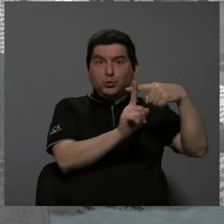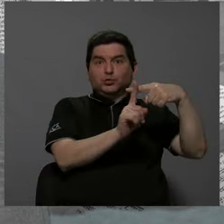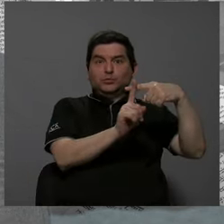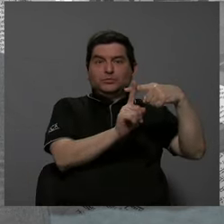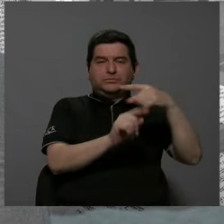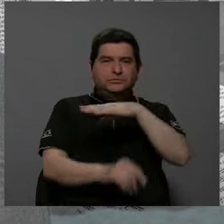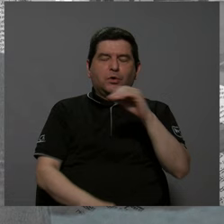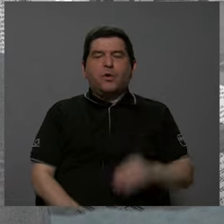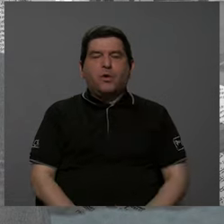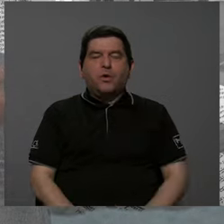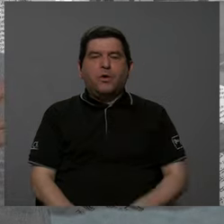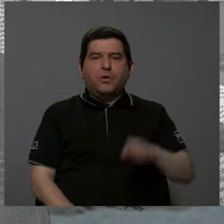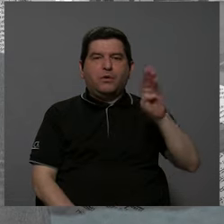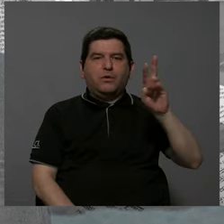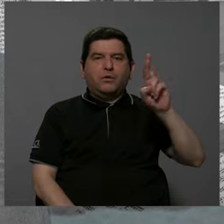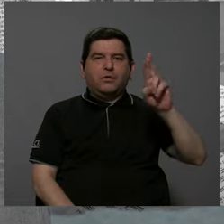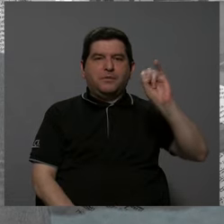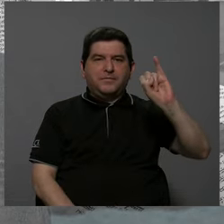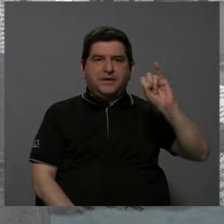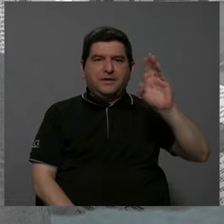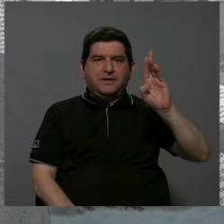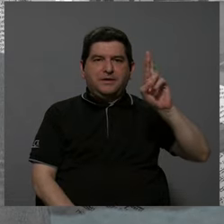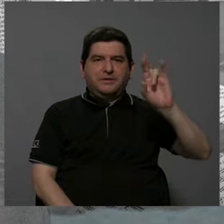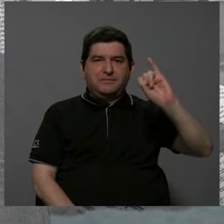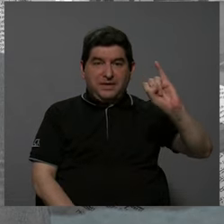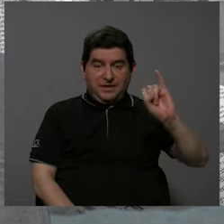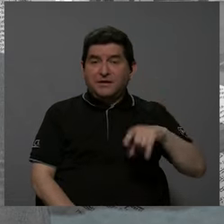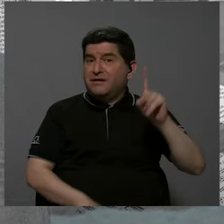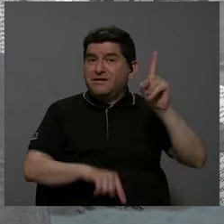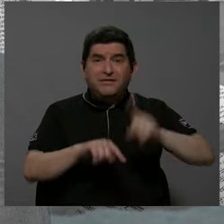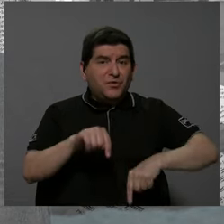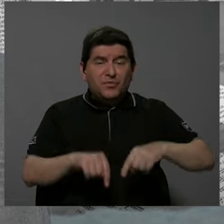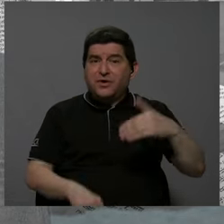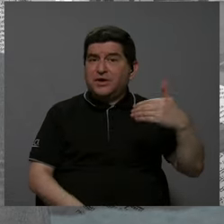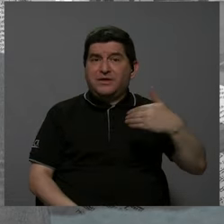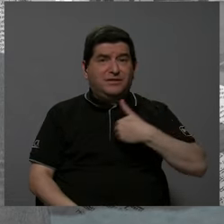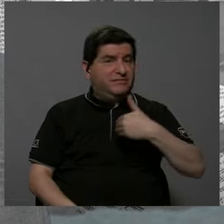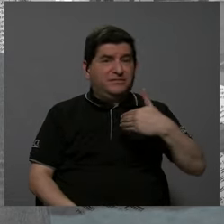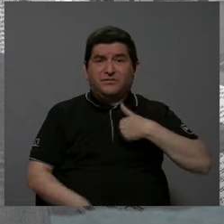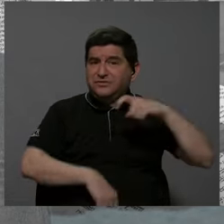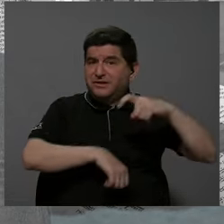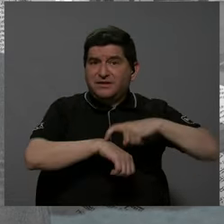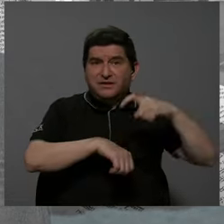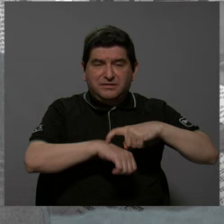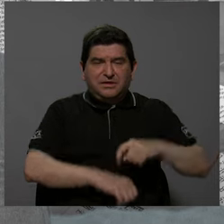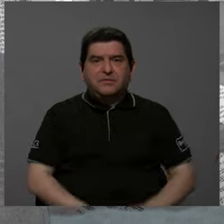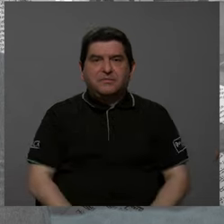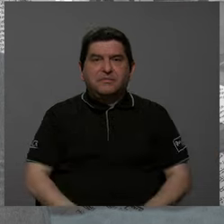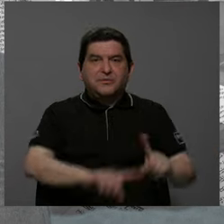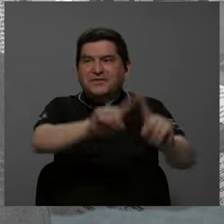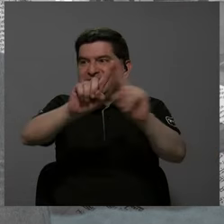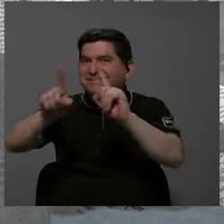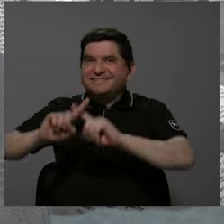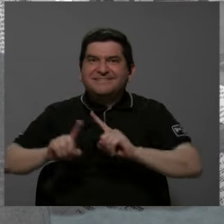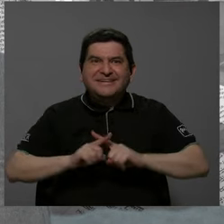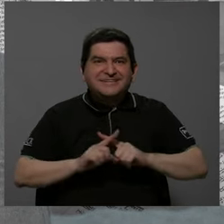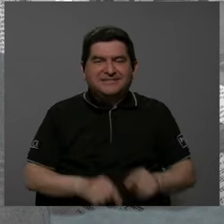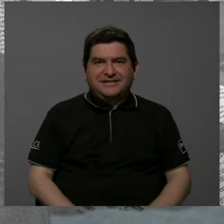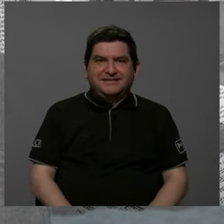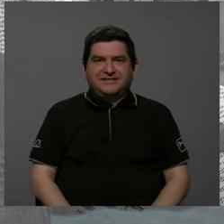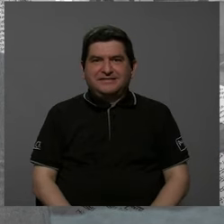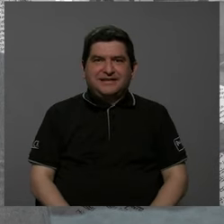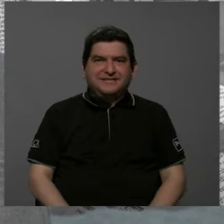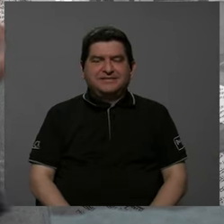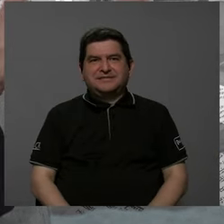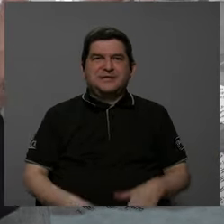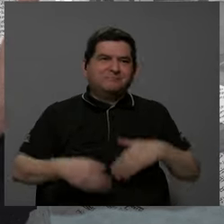vive en Bribri, muchas veces no puede ni no tiene tiempo ni siquiera venir a hacer una serie de